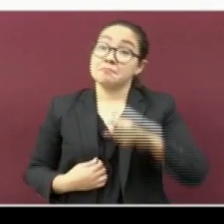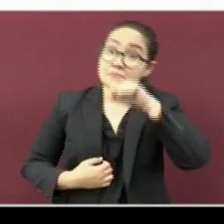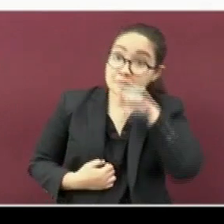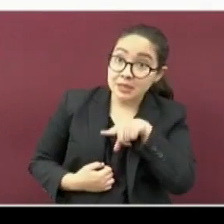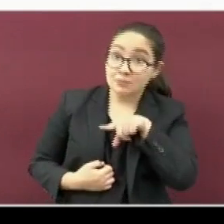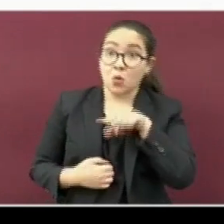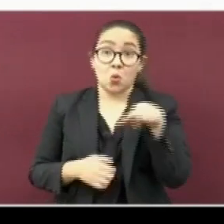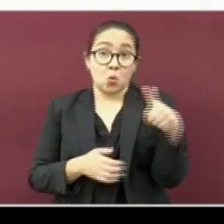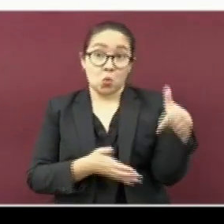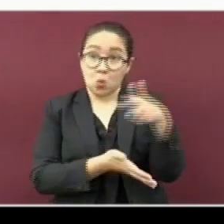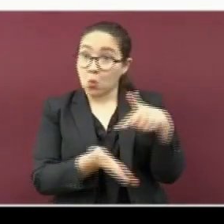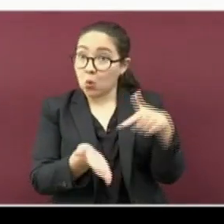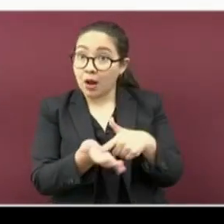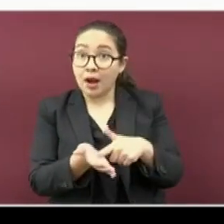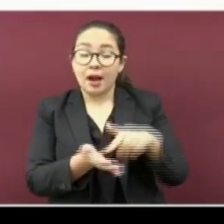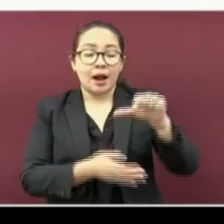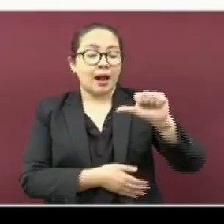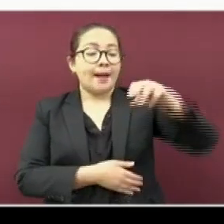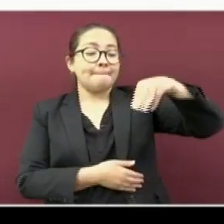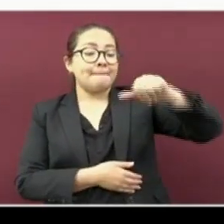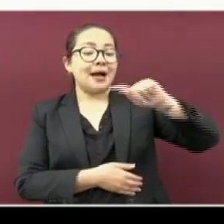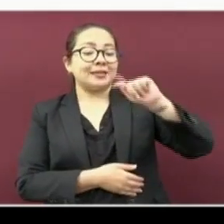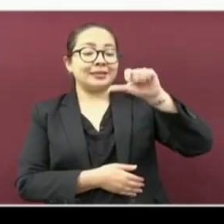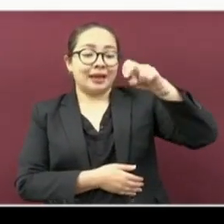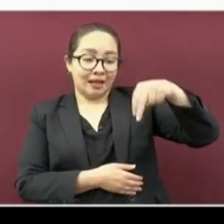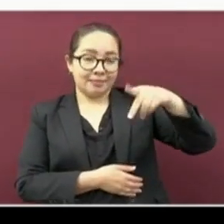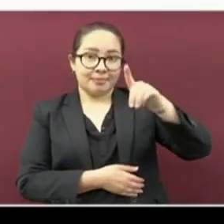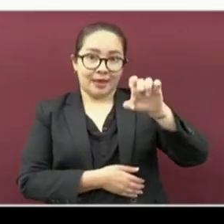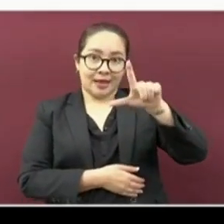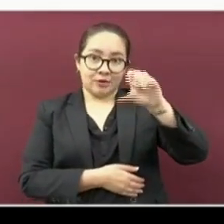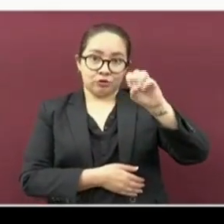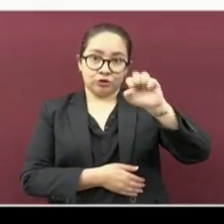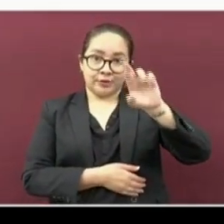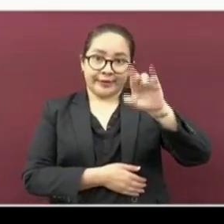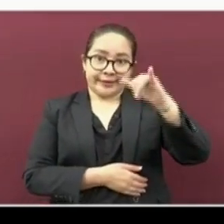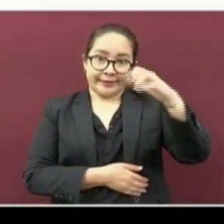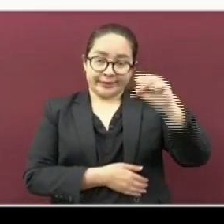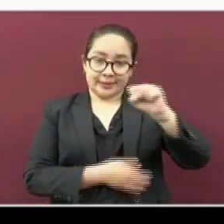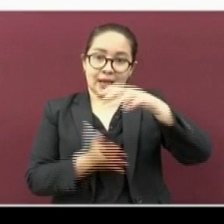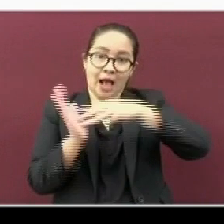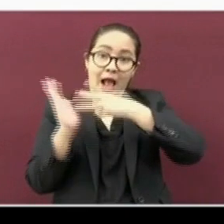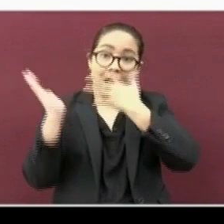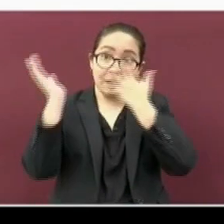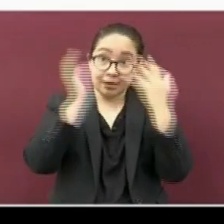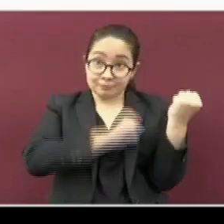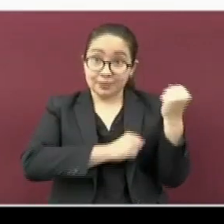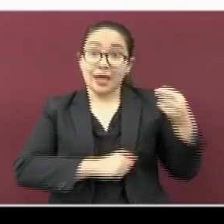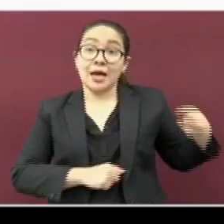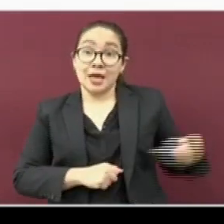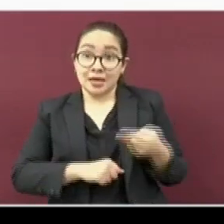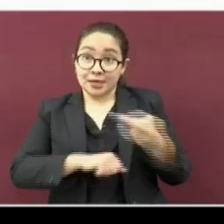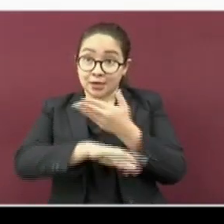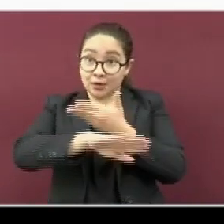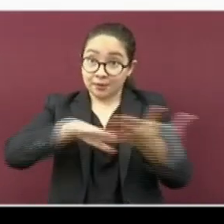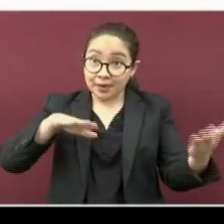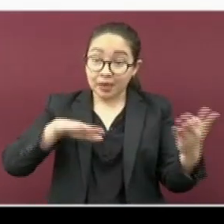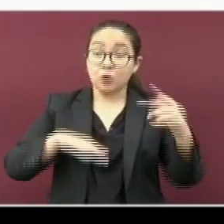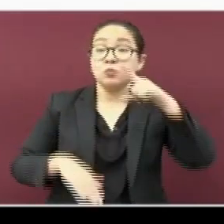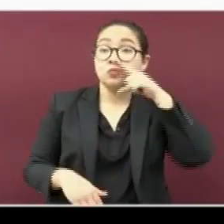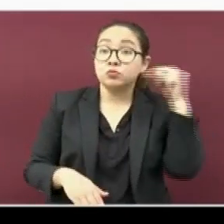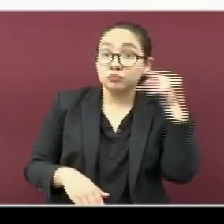también, municipios como Amatlán de los Reyes, Martínez de la Torre, Río Blanco, Emiliano Zapata.